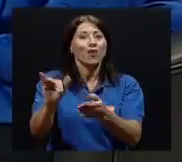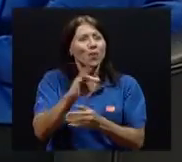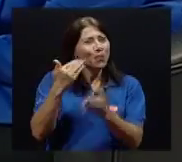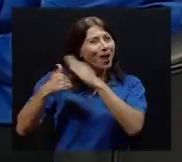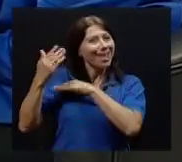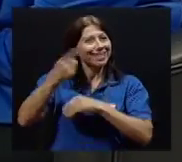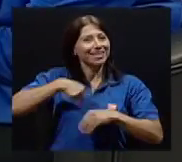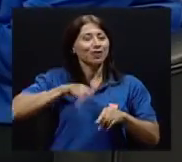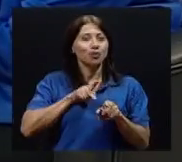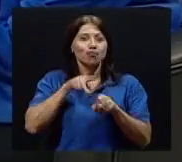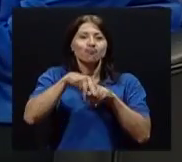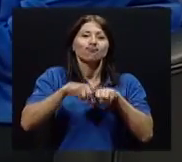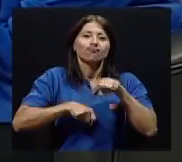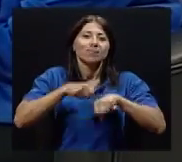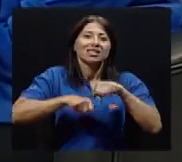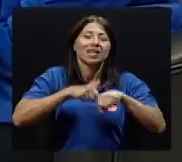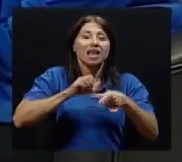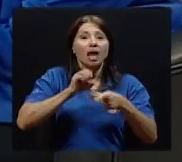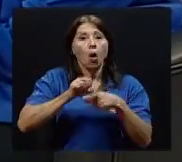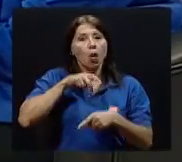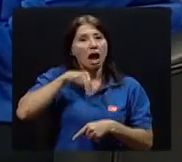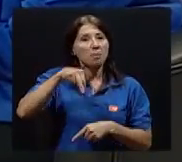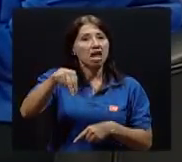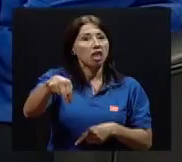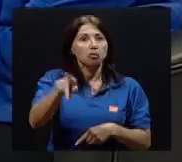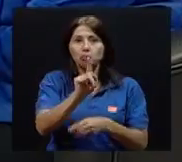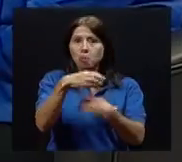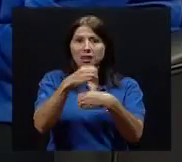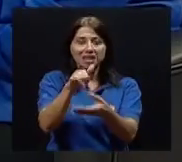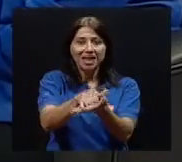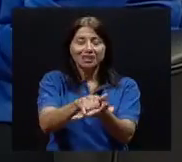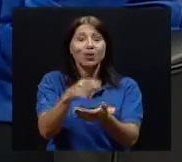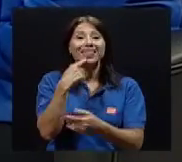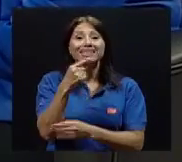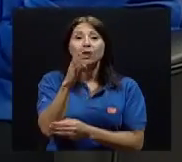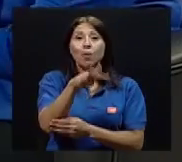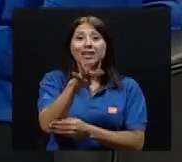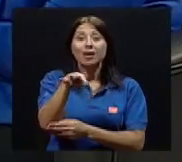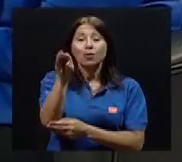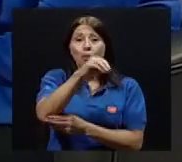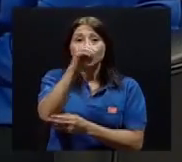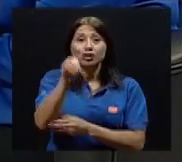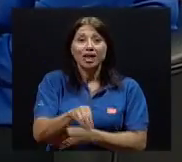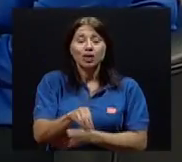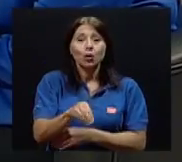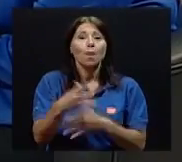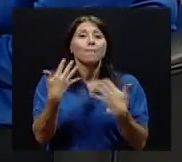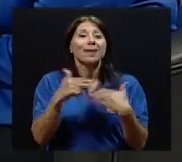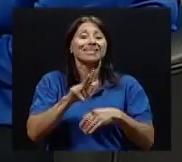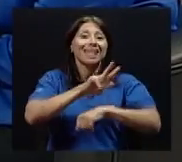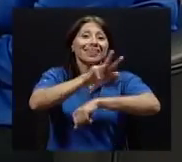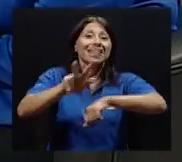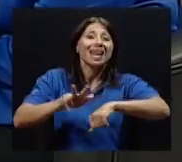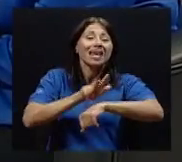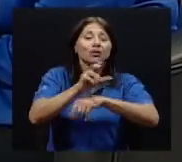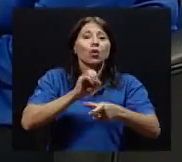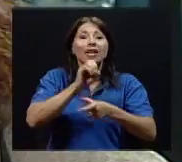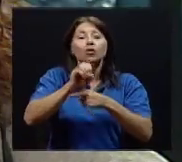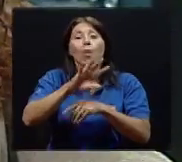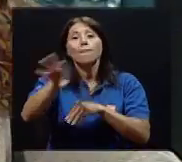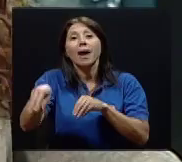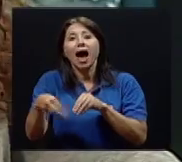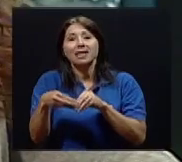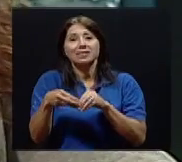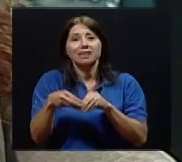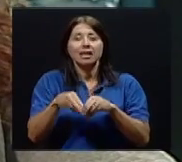¿verdad?, o caminando. Y dice que un 44% pasa tres horas o más sentados fuera de las horas de colegio,